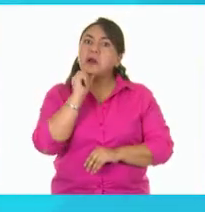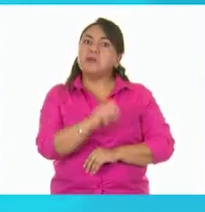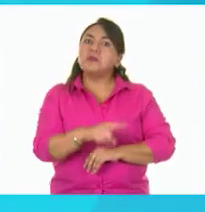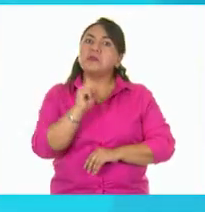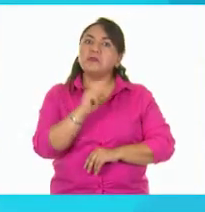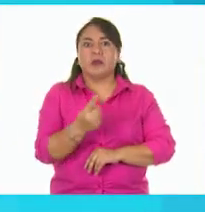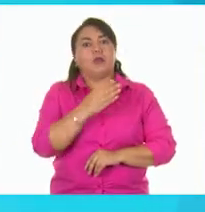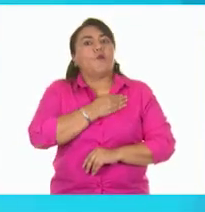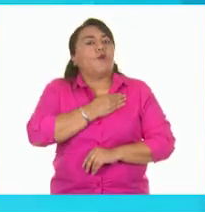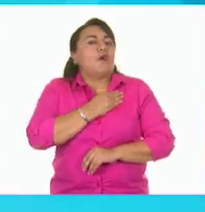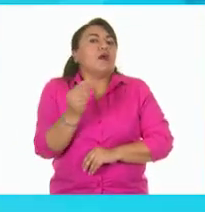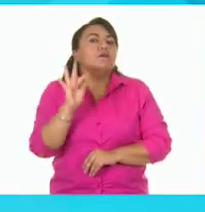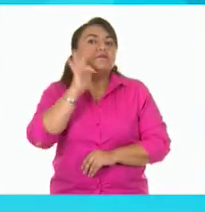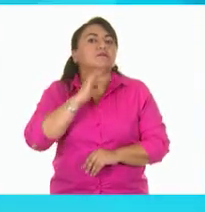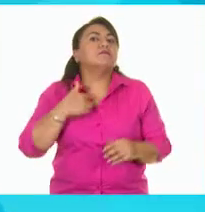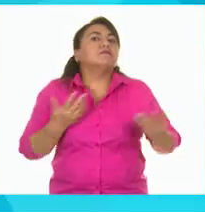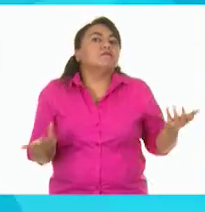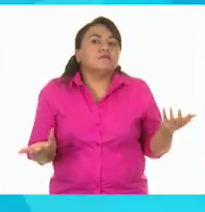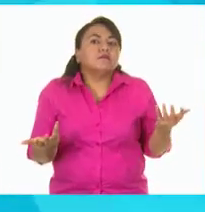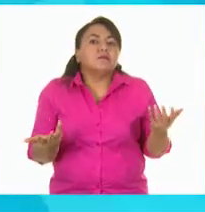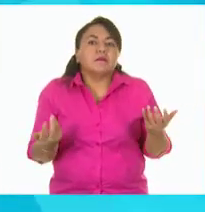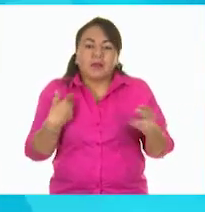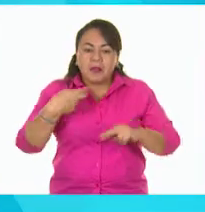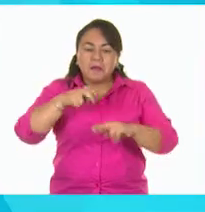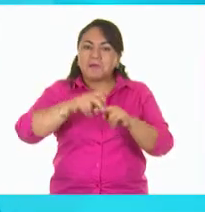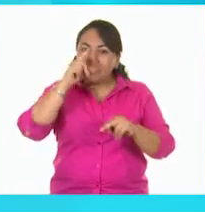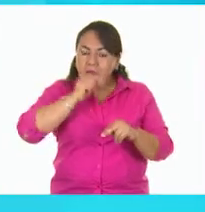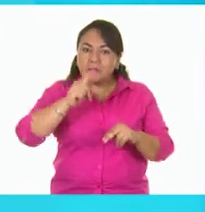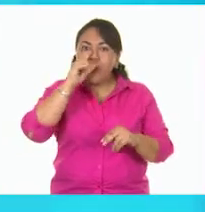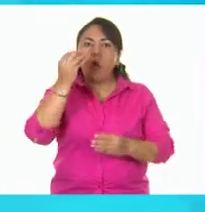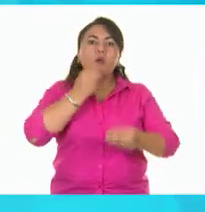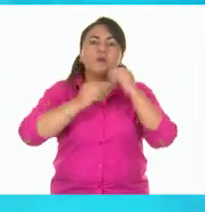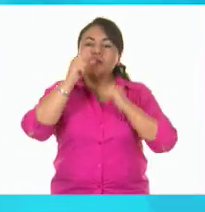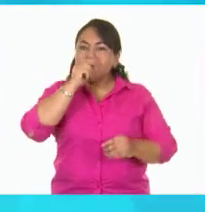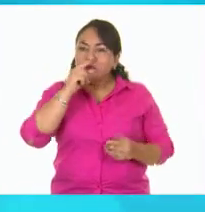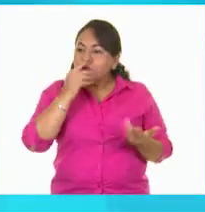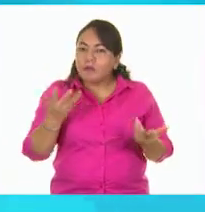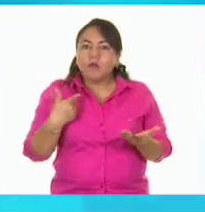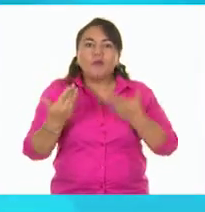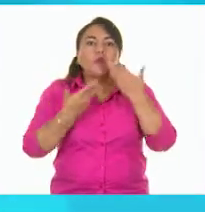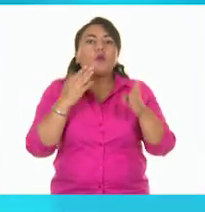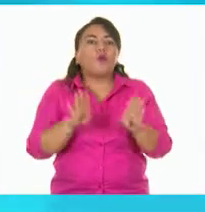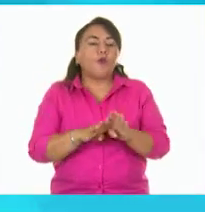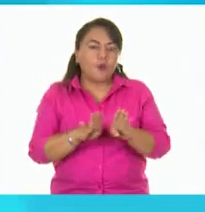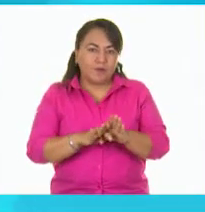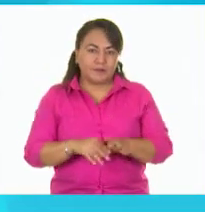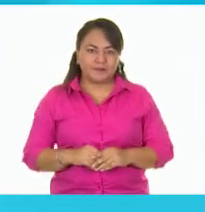bueno porque si no nos pudiéramos sentar ni comer ni estudiar.